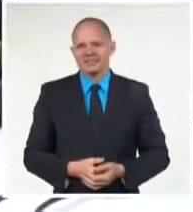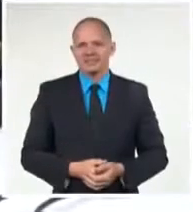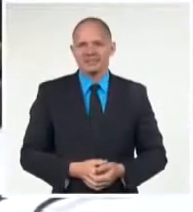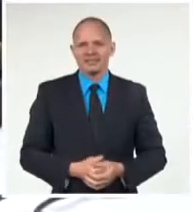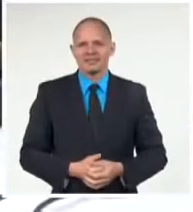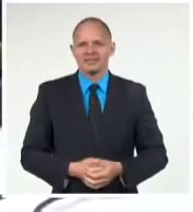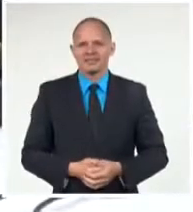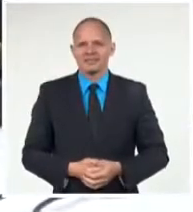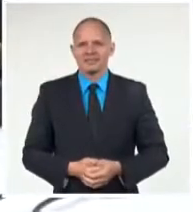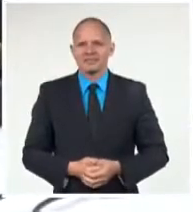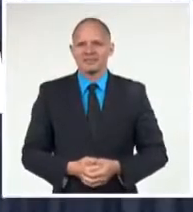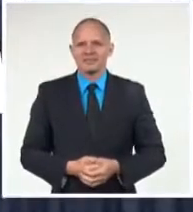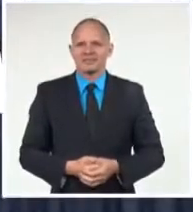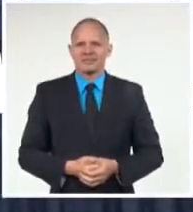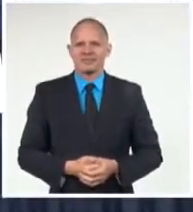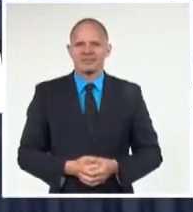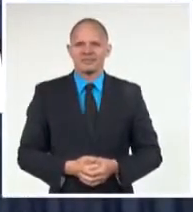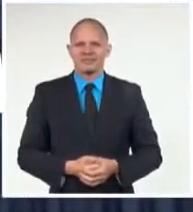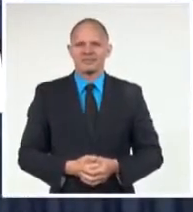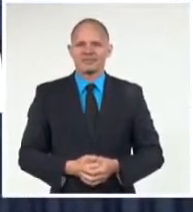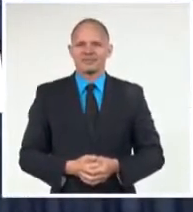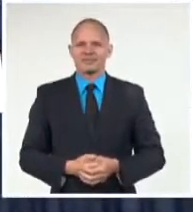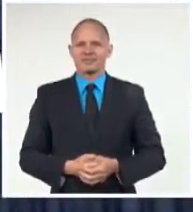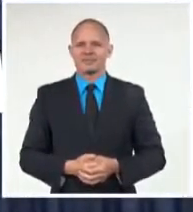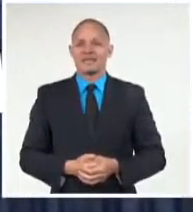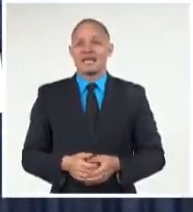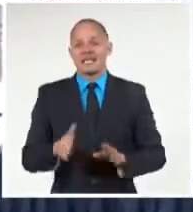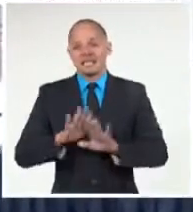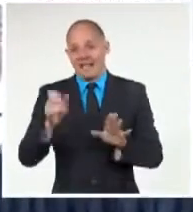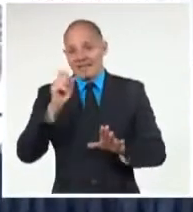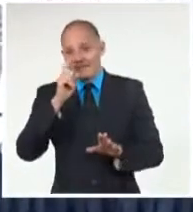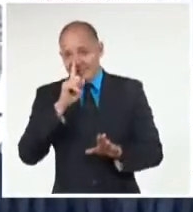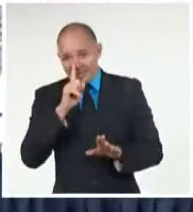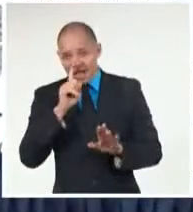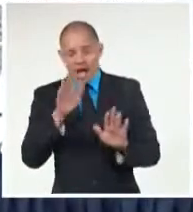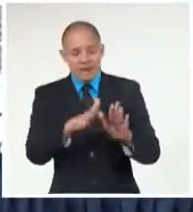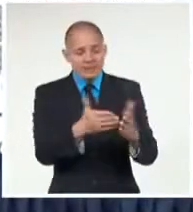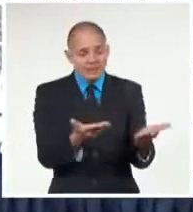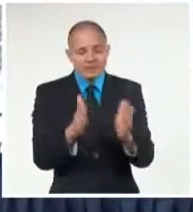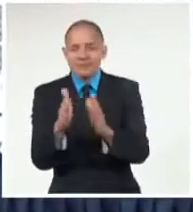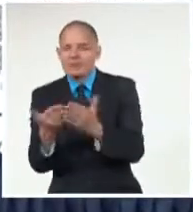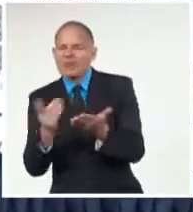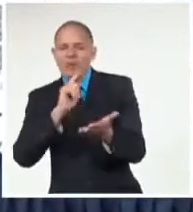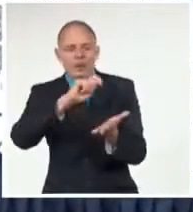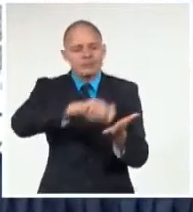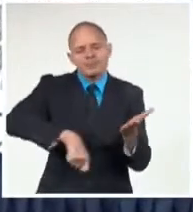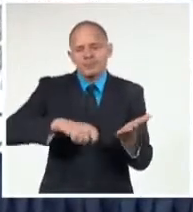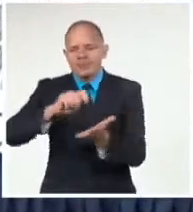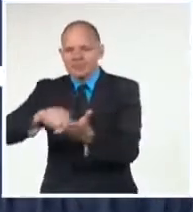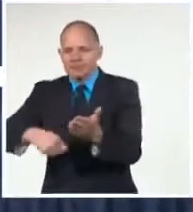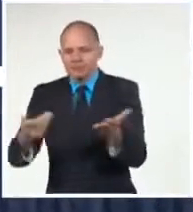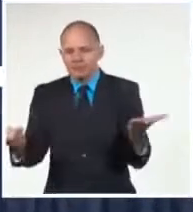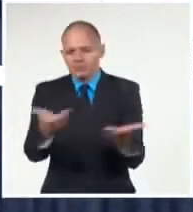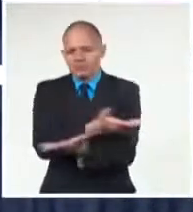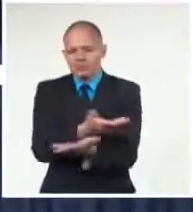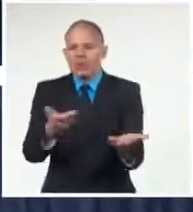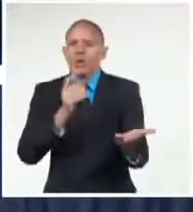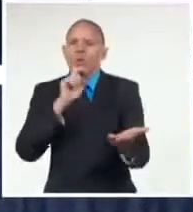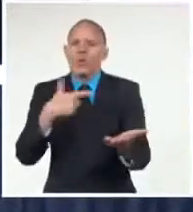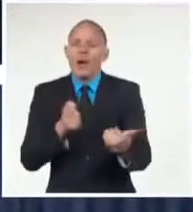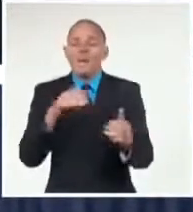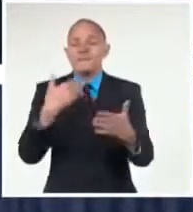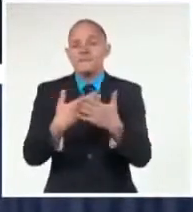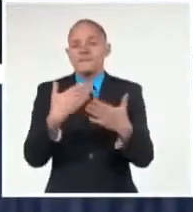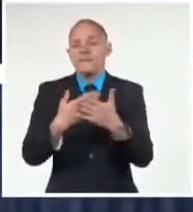Al término de la reunión se firmó un memorando de entendimiento sobre cooperación en biotecnología entre las empresas